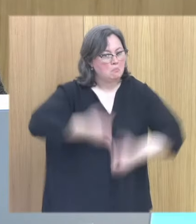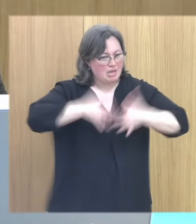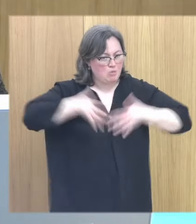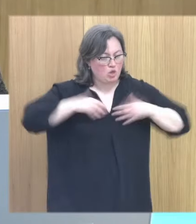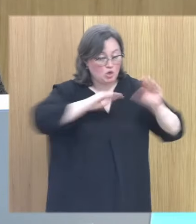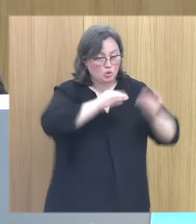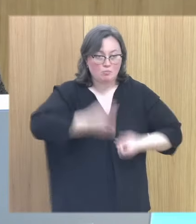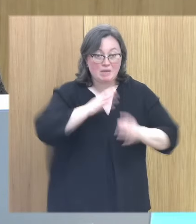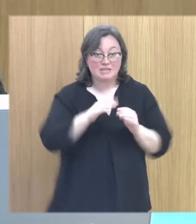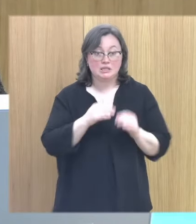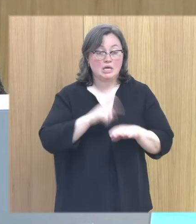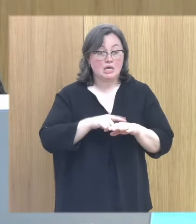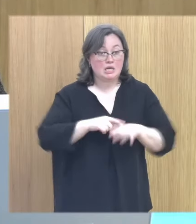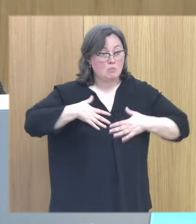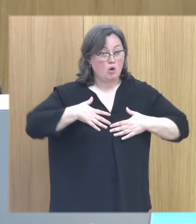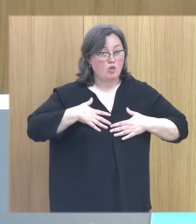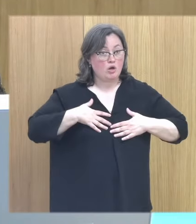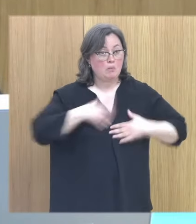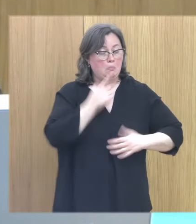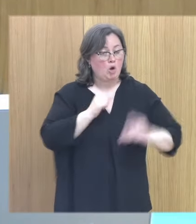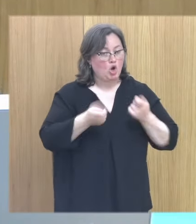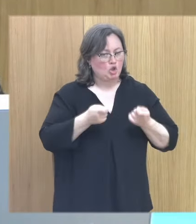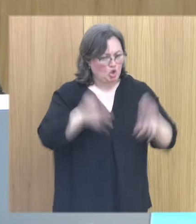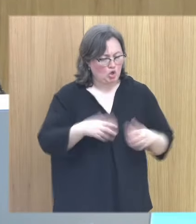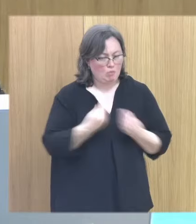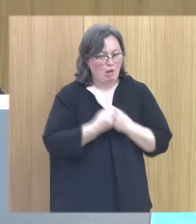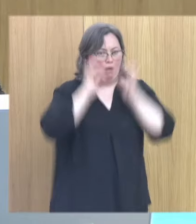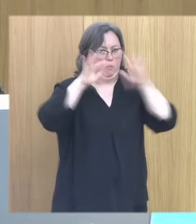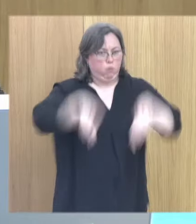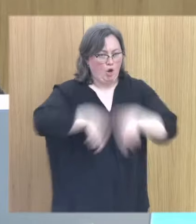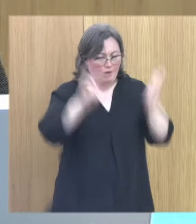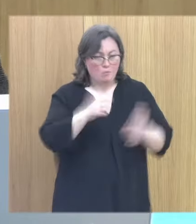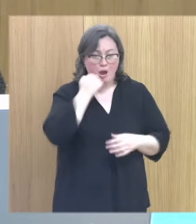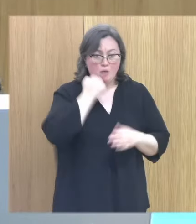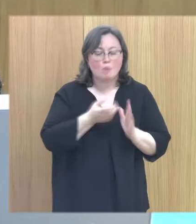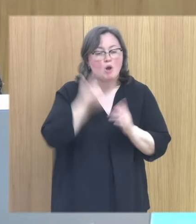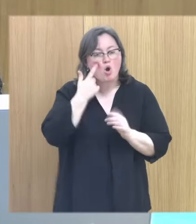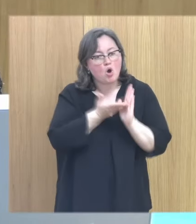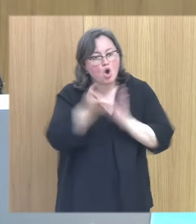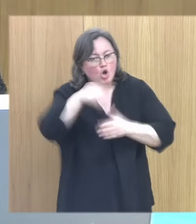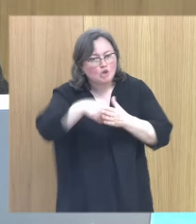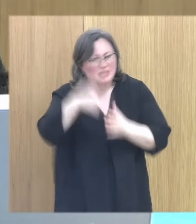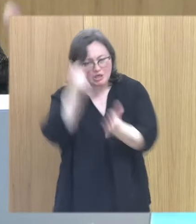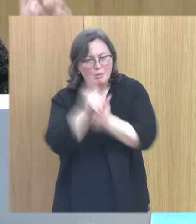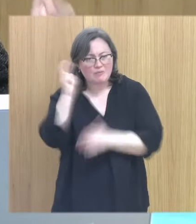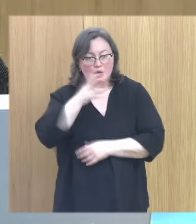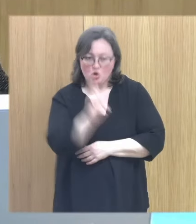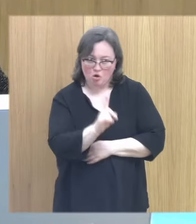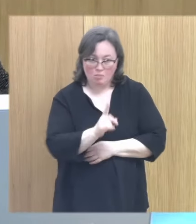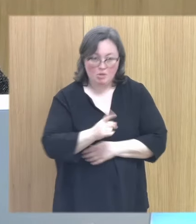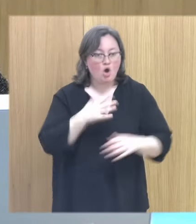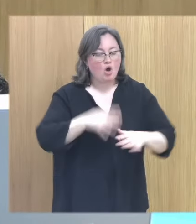emociones sostener las emociones sin desbordarse todas las emociones que la experiencia de abuso sin entrar en el contenido traumático entonces